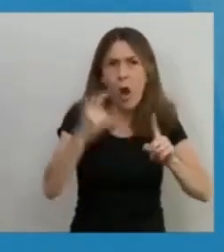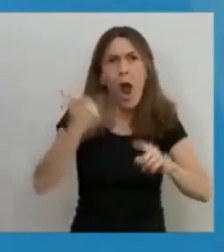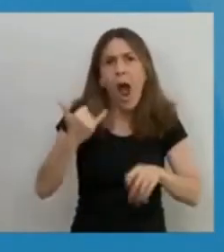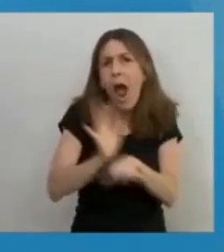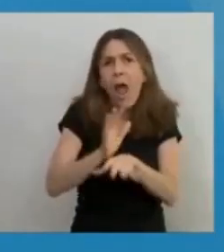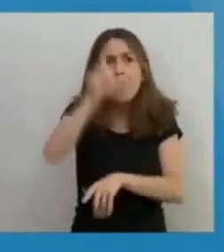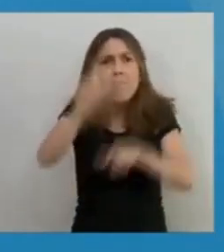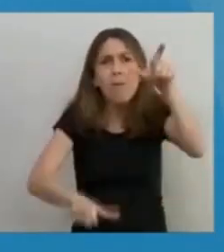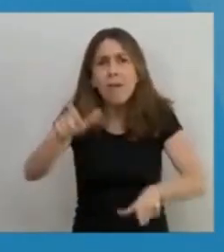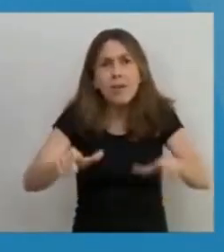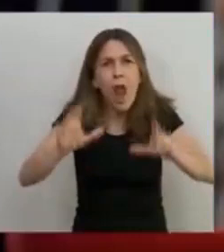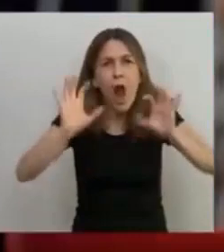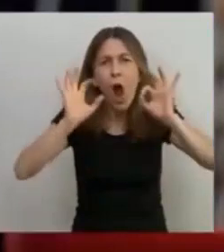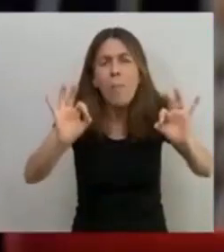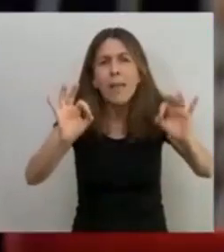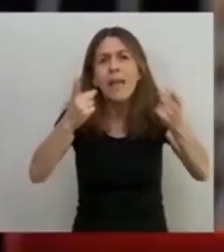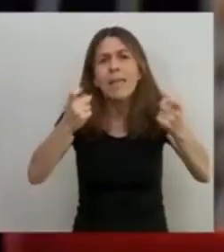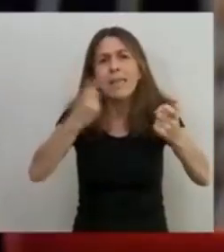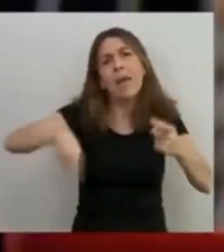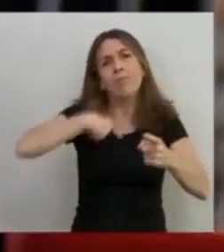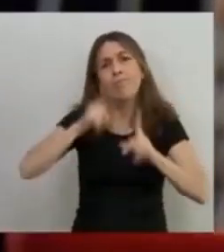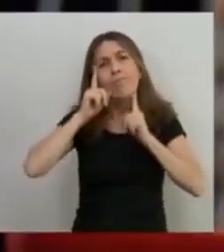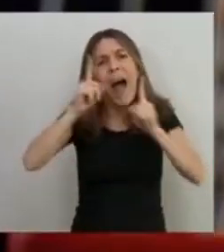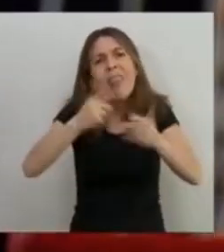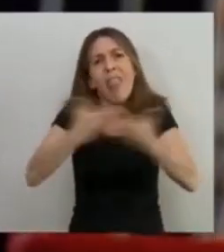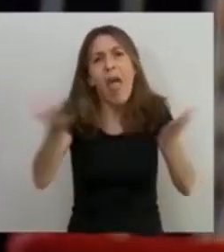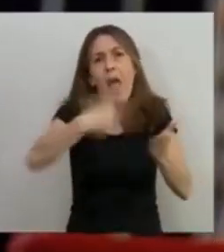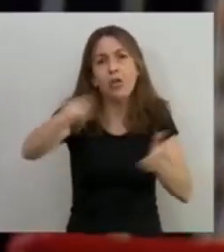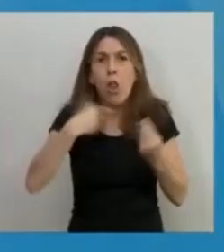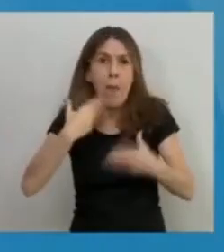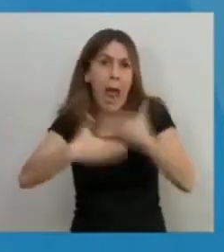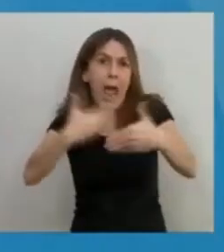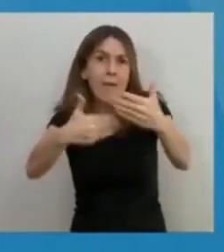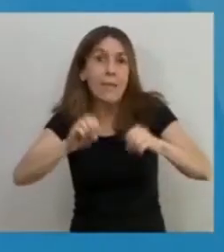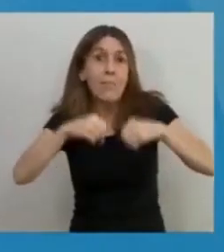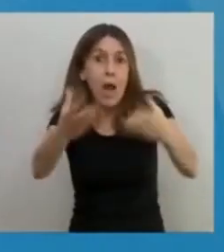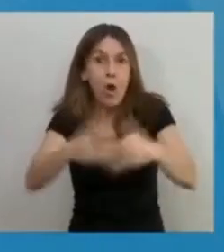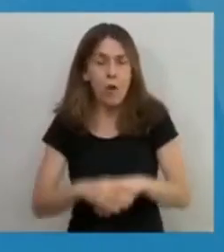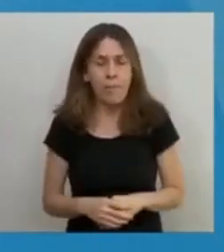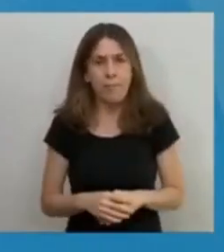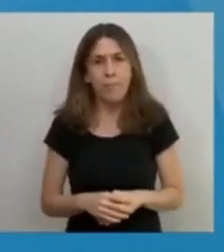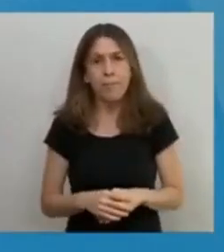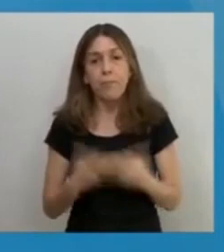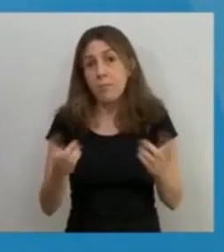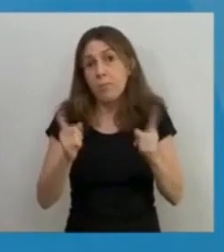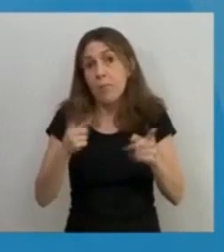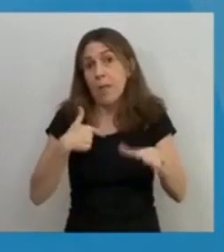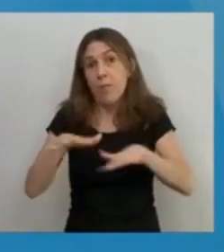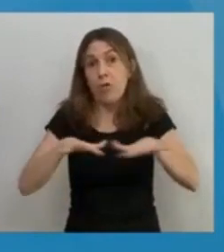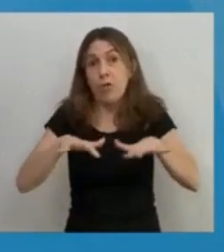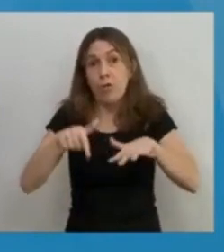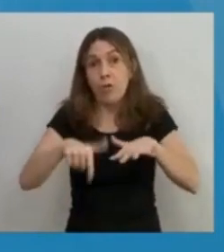gobernamos y de nuestras decisiones para poder avanzar en un momento